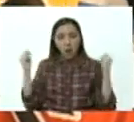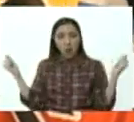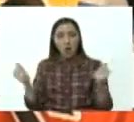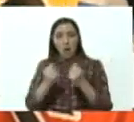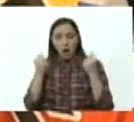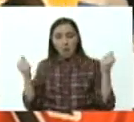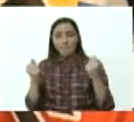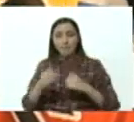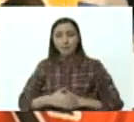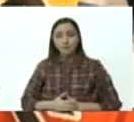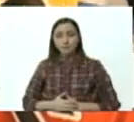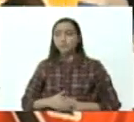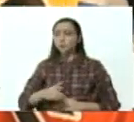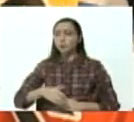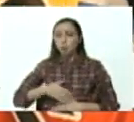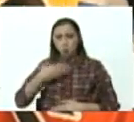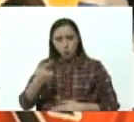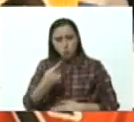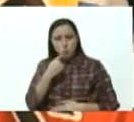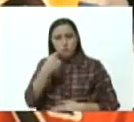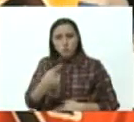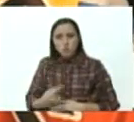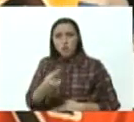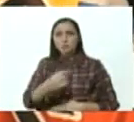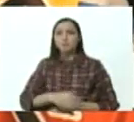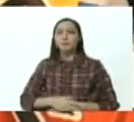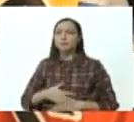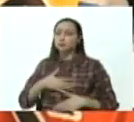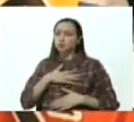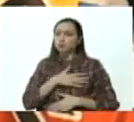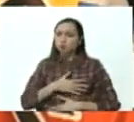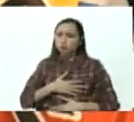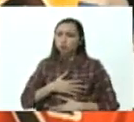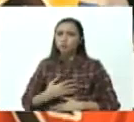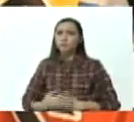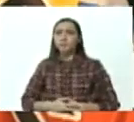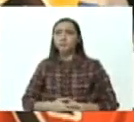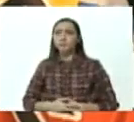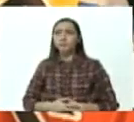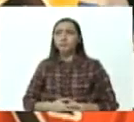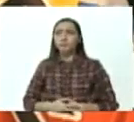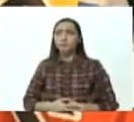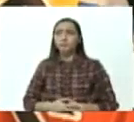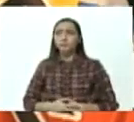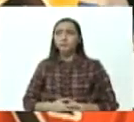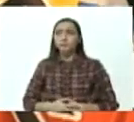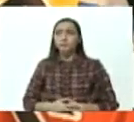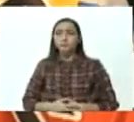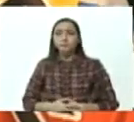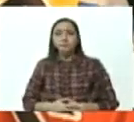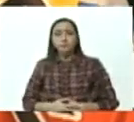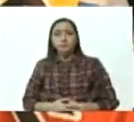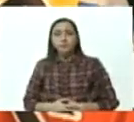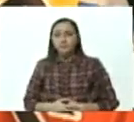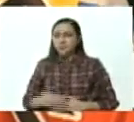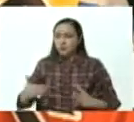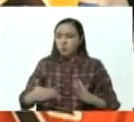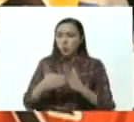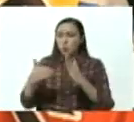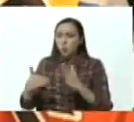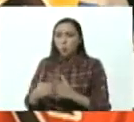podemos decir con satisfacción que no ha habido prácticamente ningún incidente